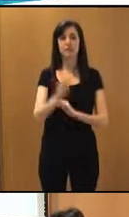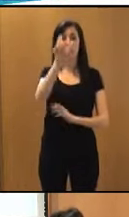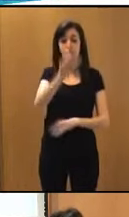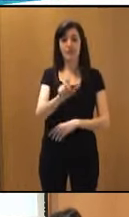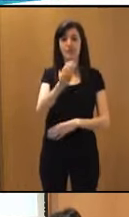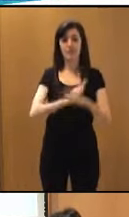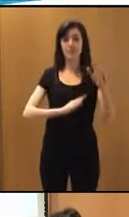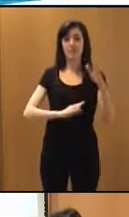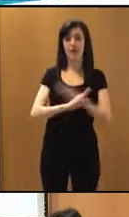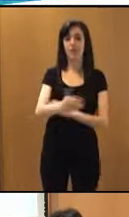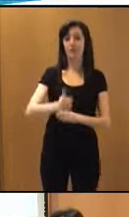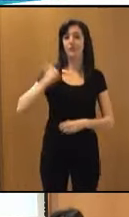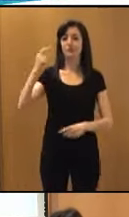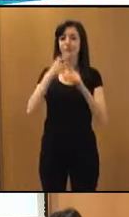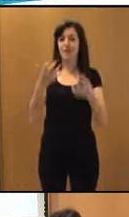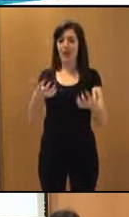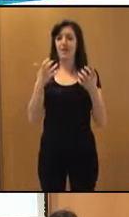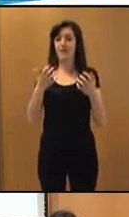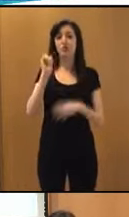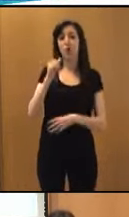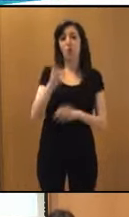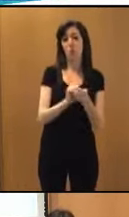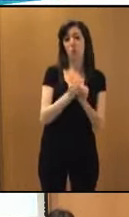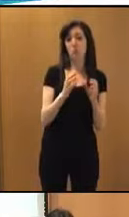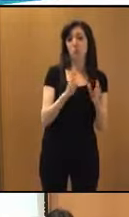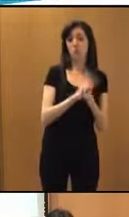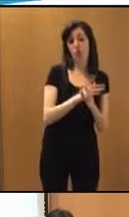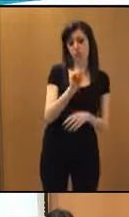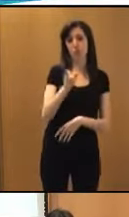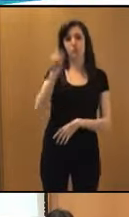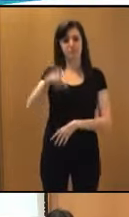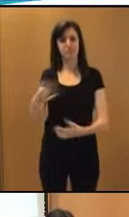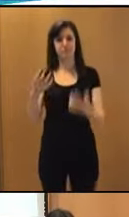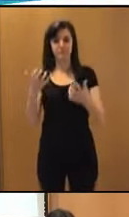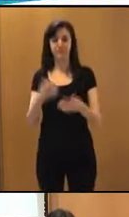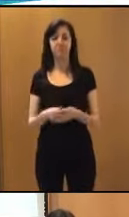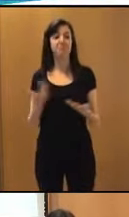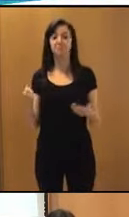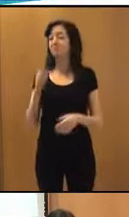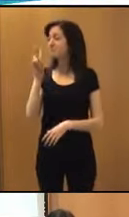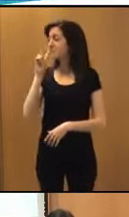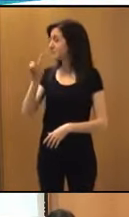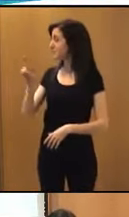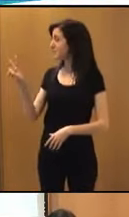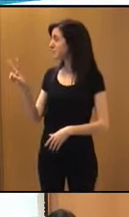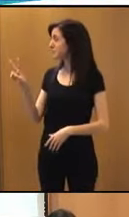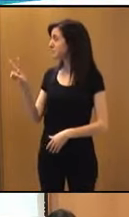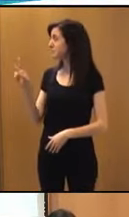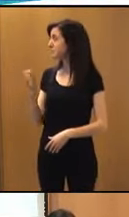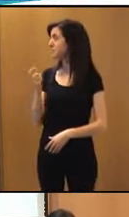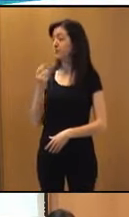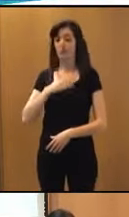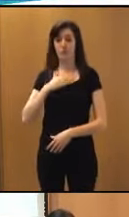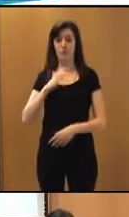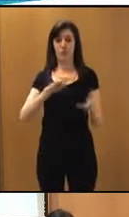discapacidad también pueda ganar, no solo que pueda jugar. Bueno, aquí pues veis un poco lo que es